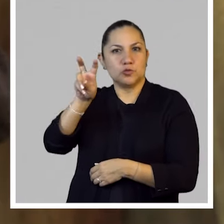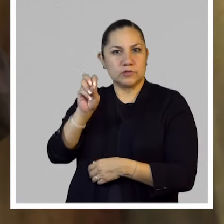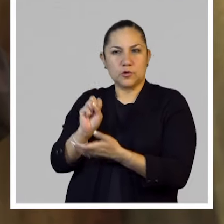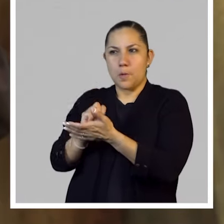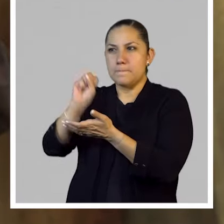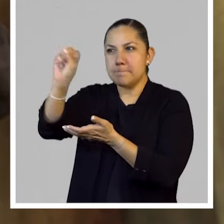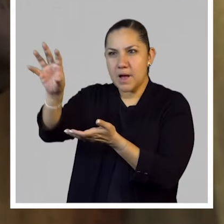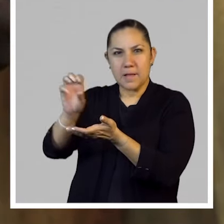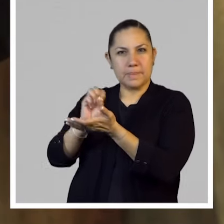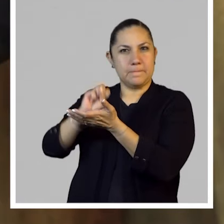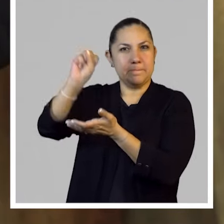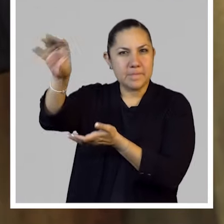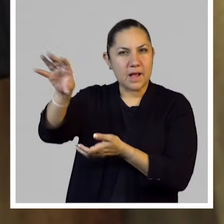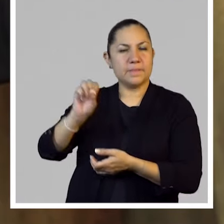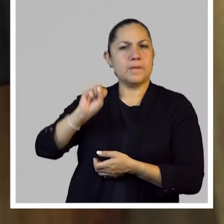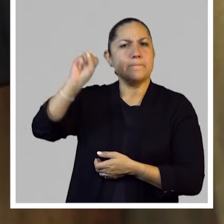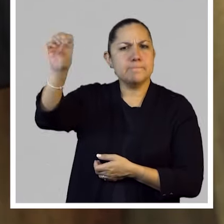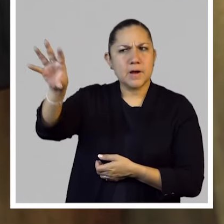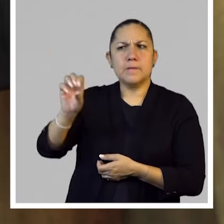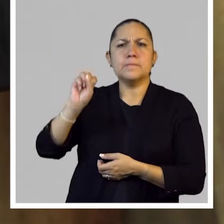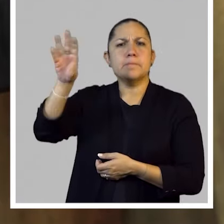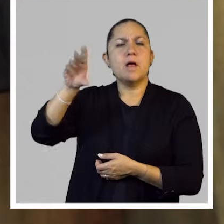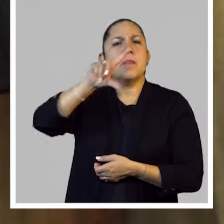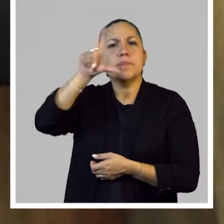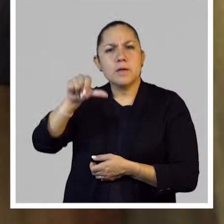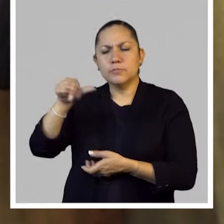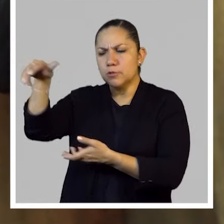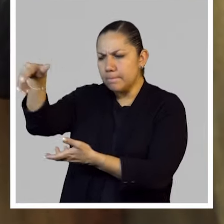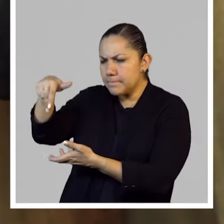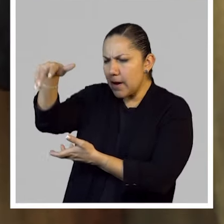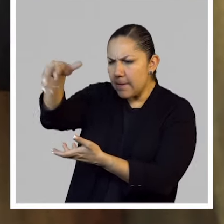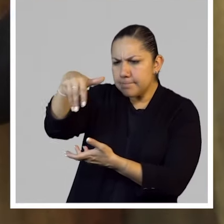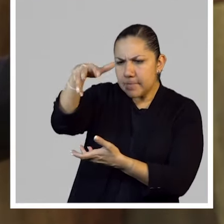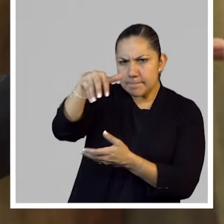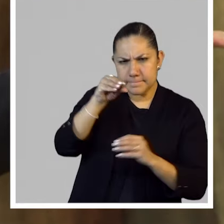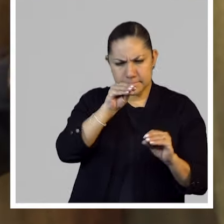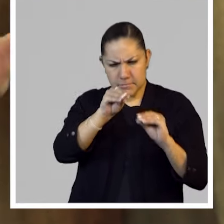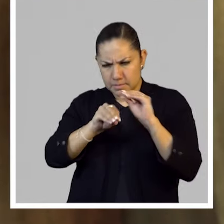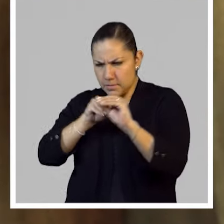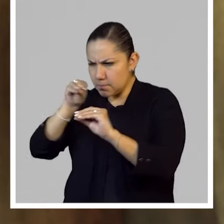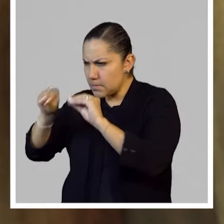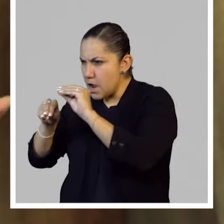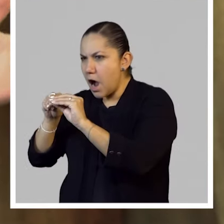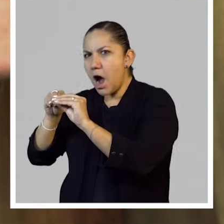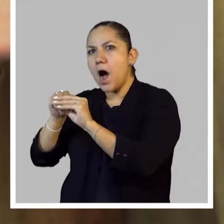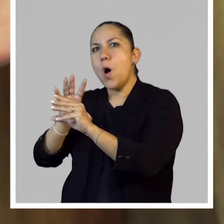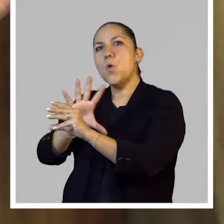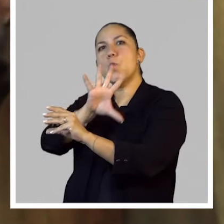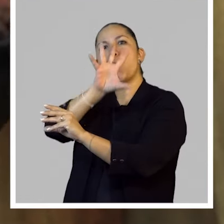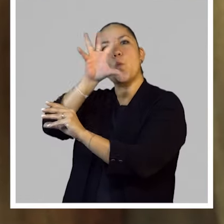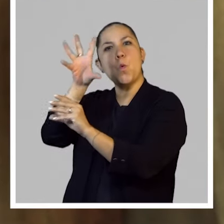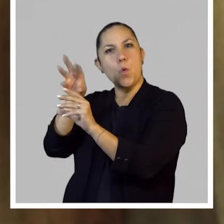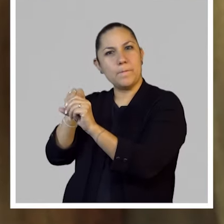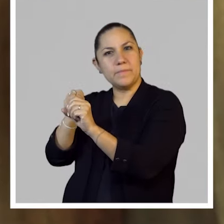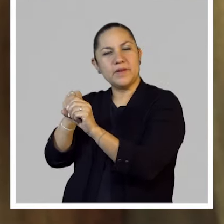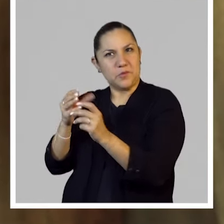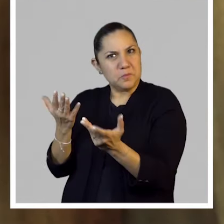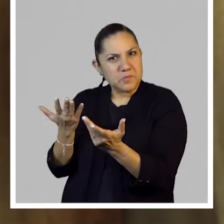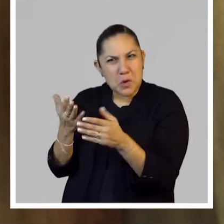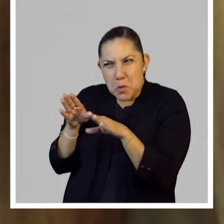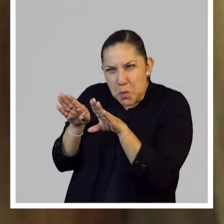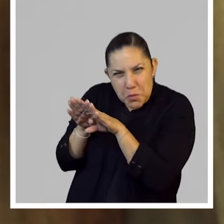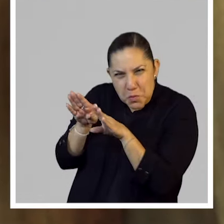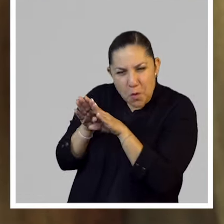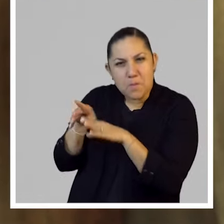postales, pero hay un momento en que eso se junta y, o sea, la pieza final se puede ver completa. O ¿cómo era la finalidad de esto? O sea,